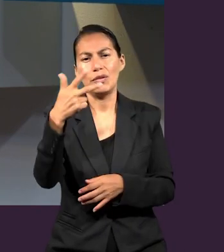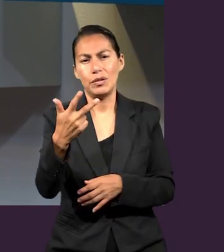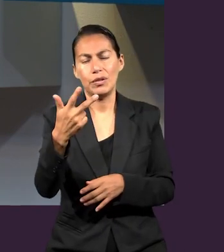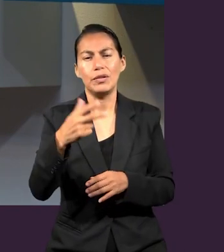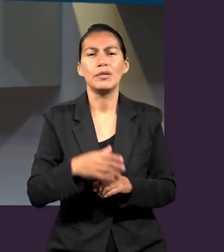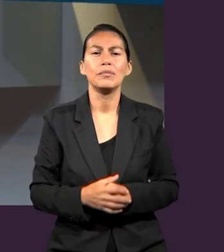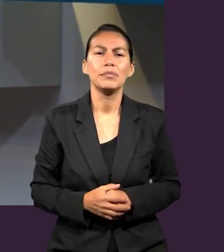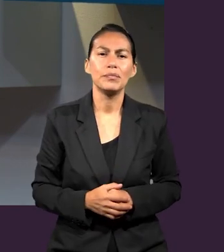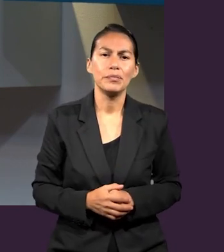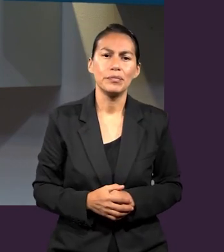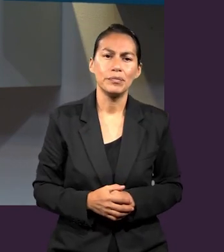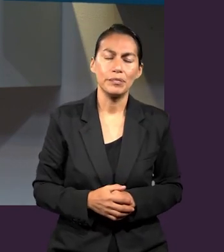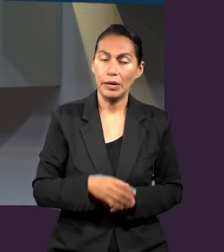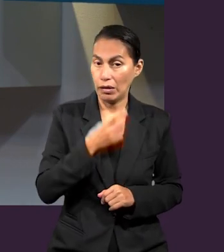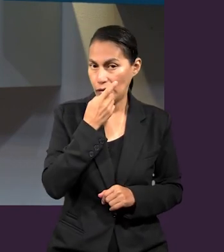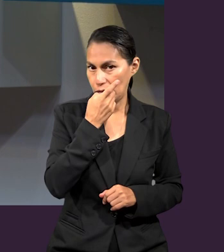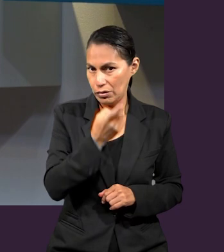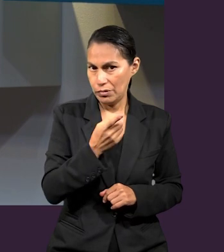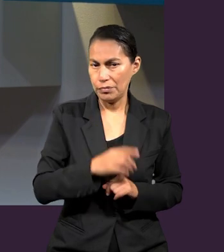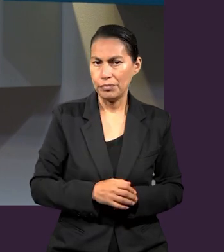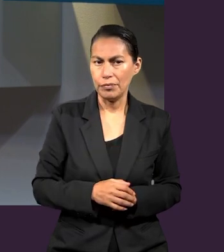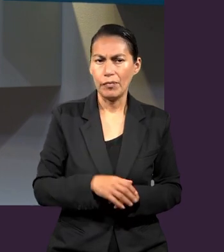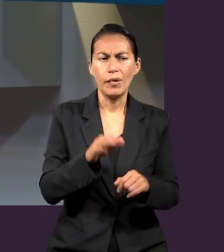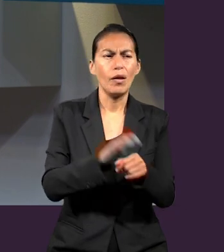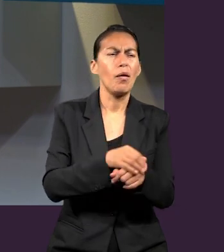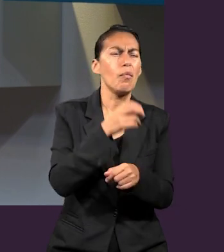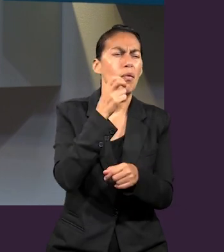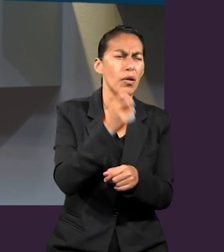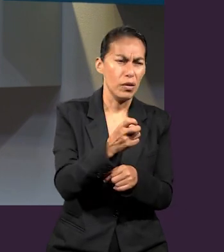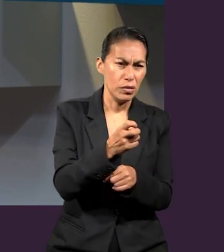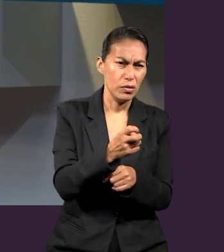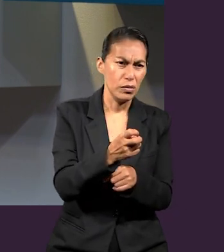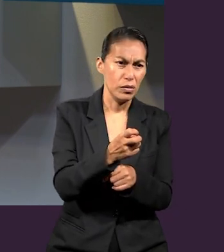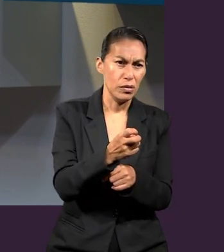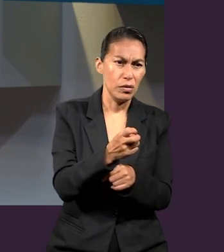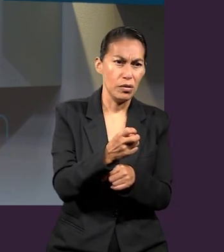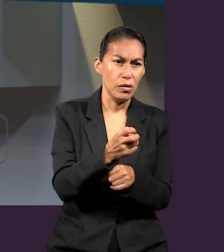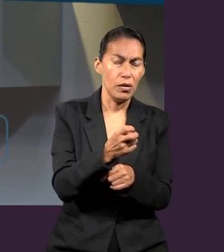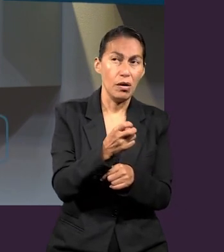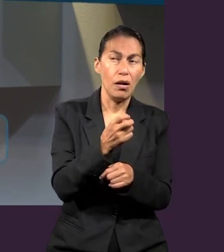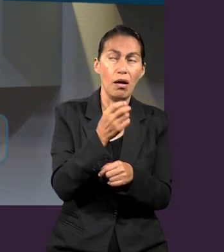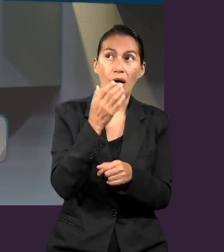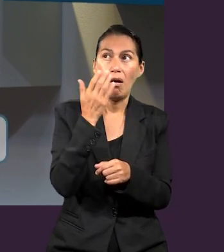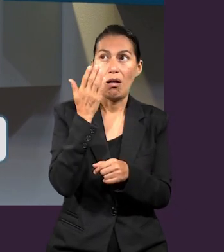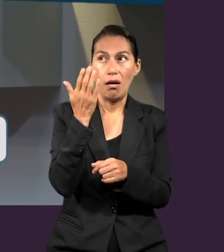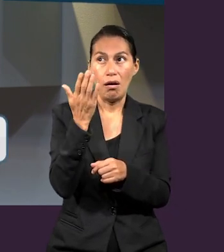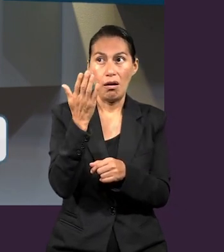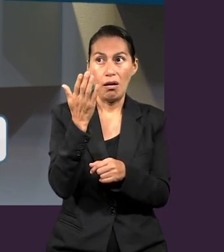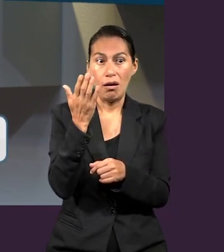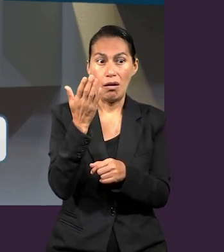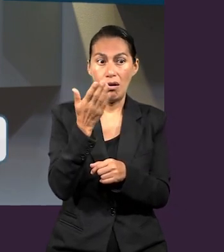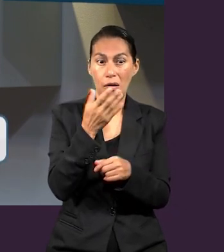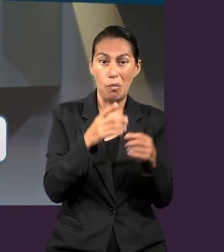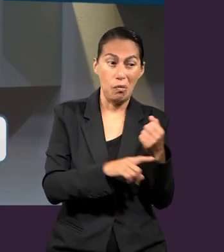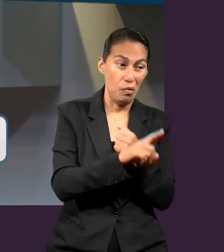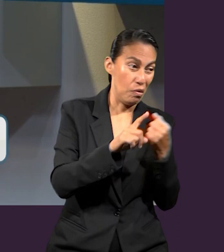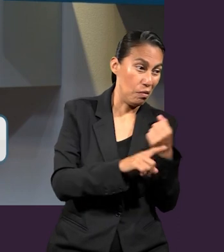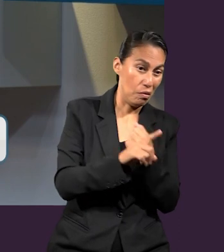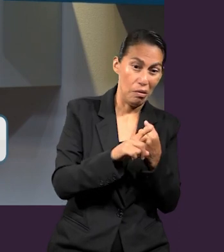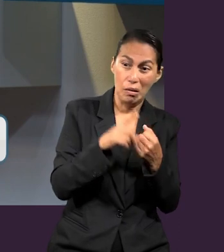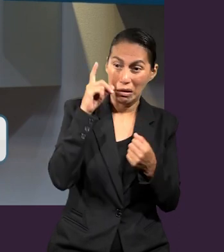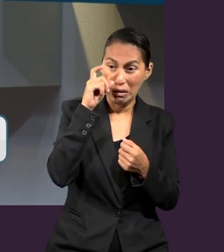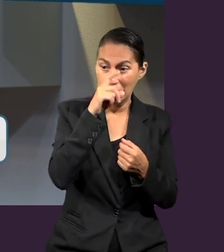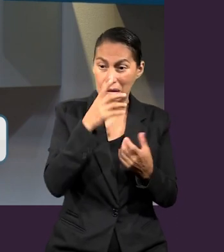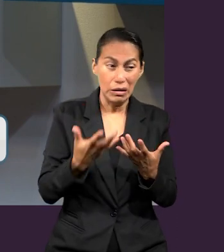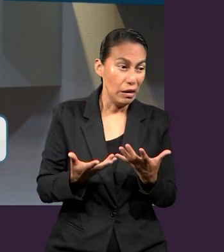el verso 13, dice, por eso pido que no desmayéis a causa de